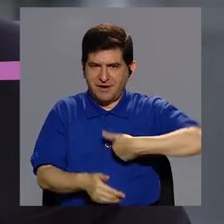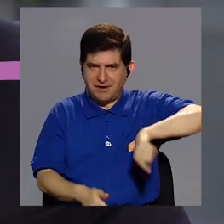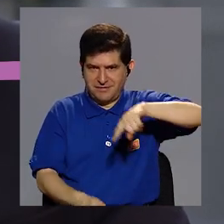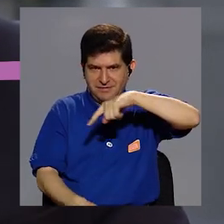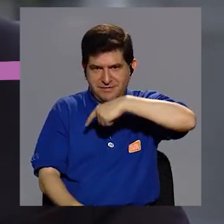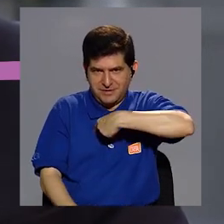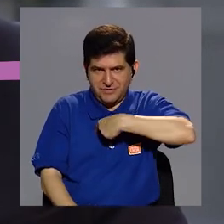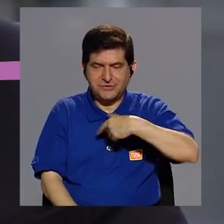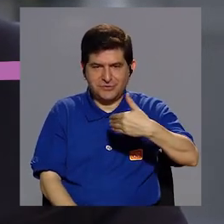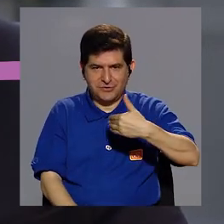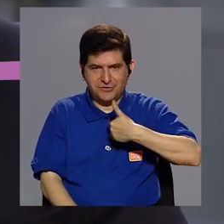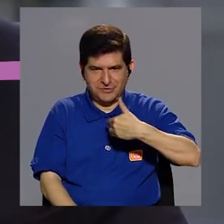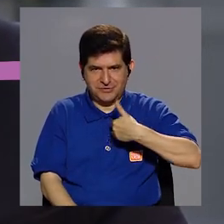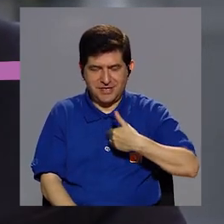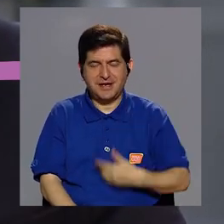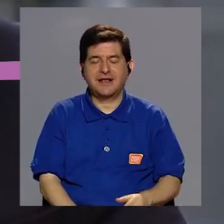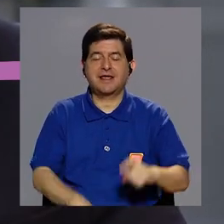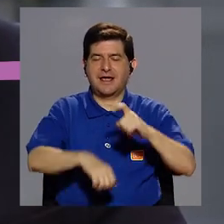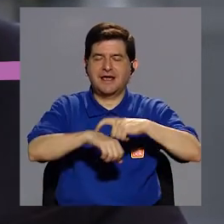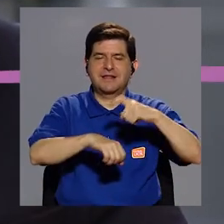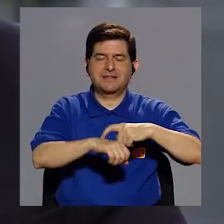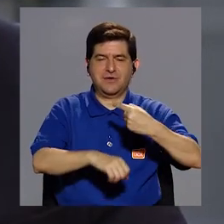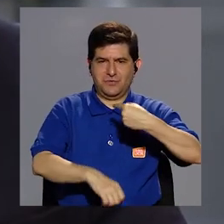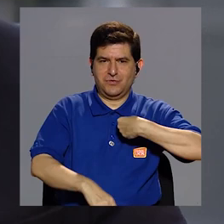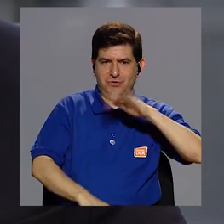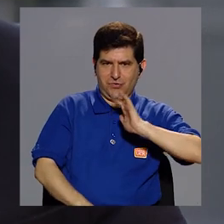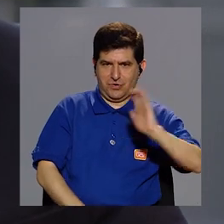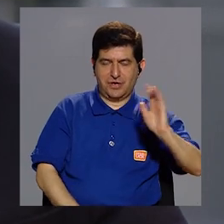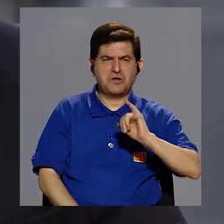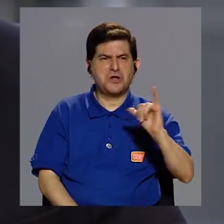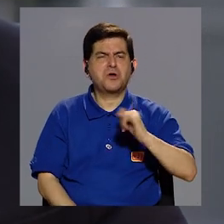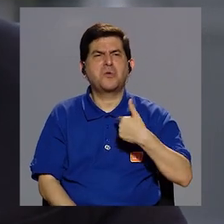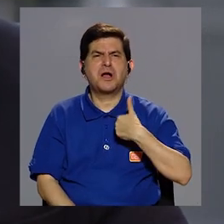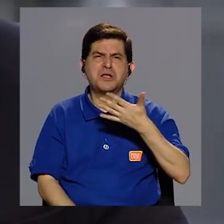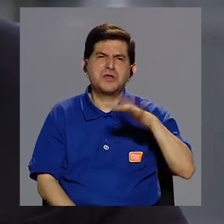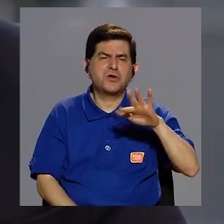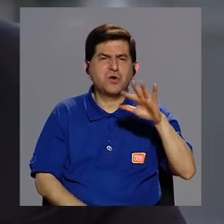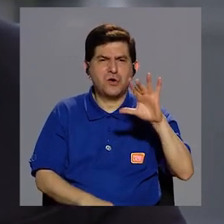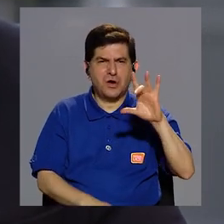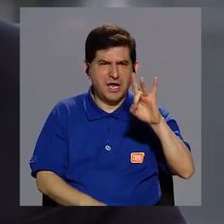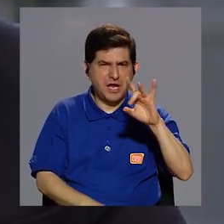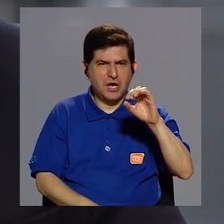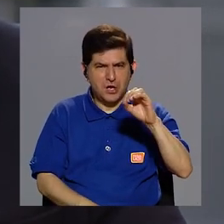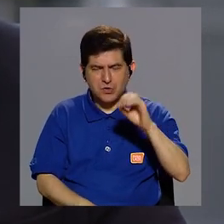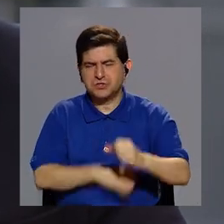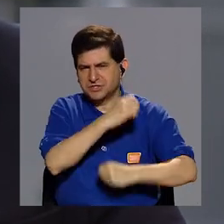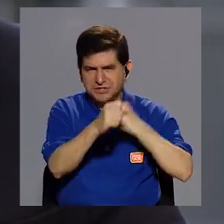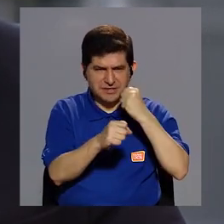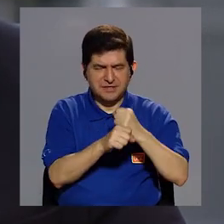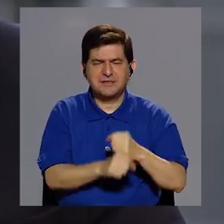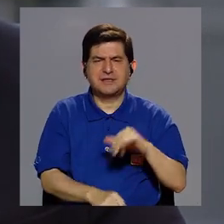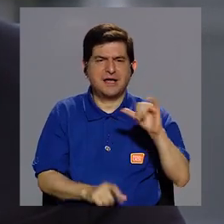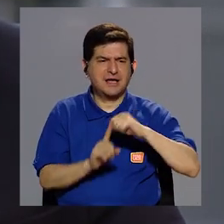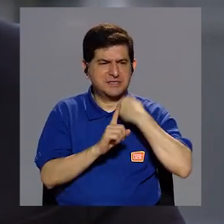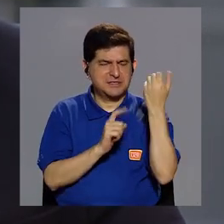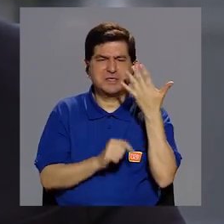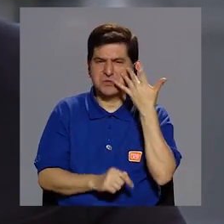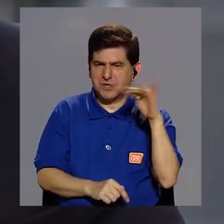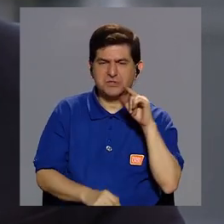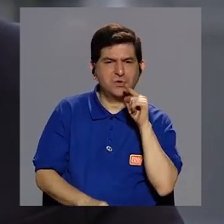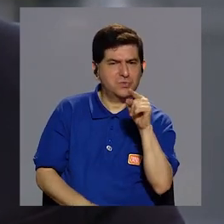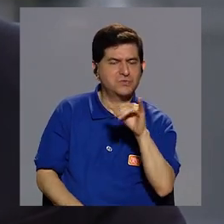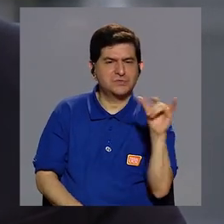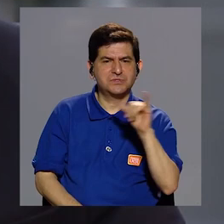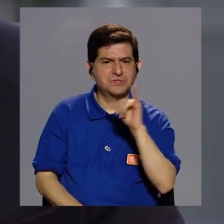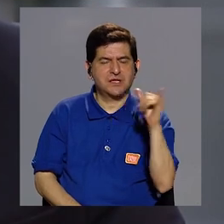teníamos cuando fuimos niños. Porque yo también, más o menos por los ochentas, estaba en la misma condición y